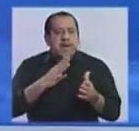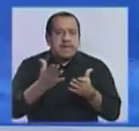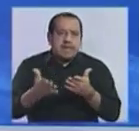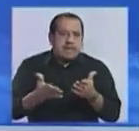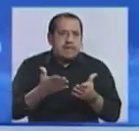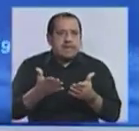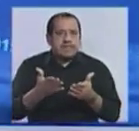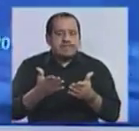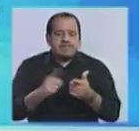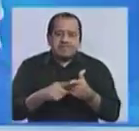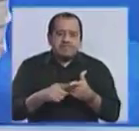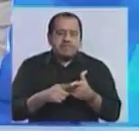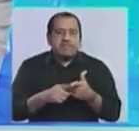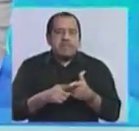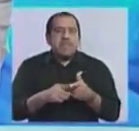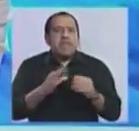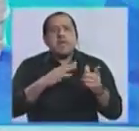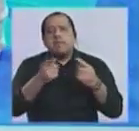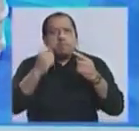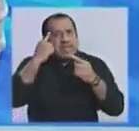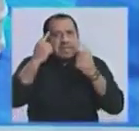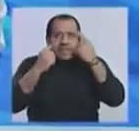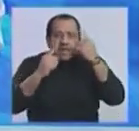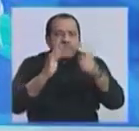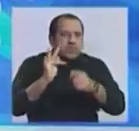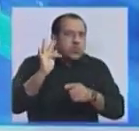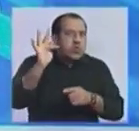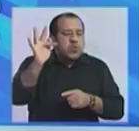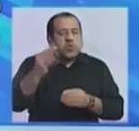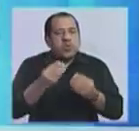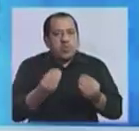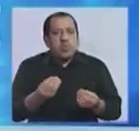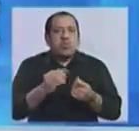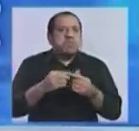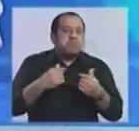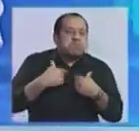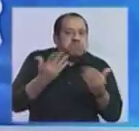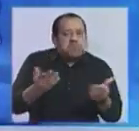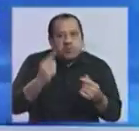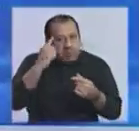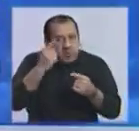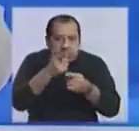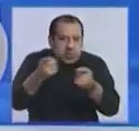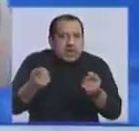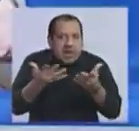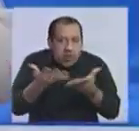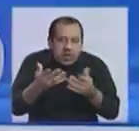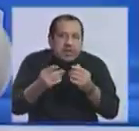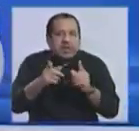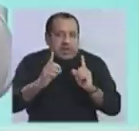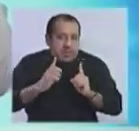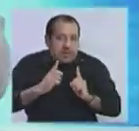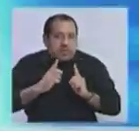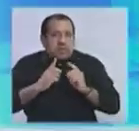proyectar todavía. Imagino que ustedes ni siquiera están midiendo nada porque da la sensación de que